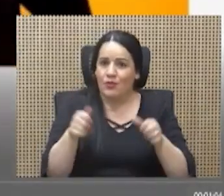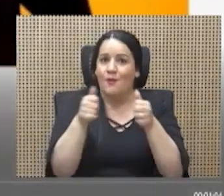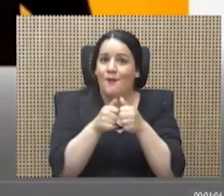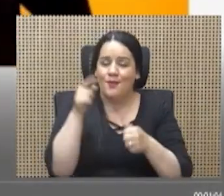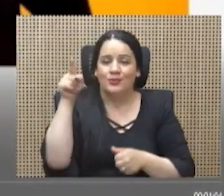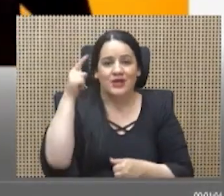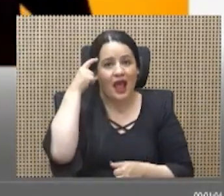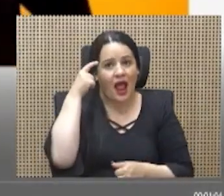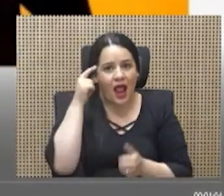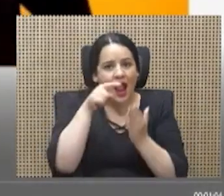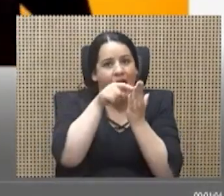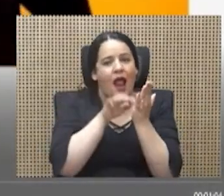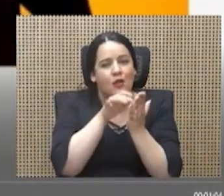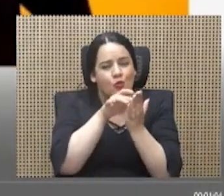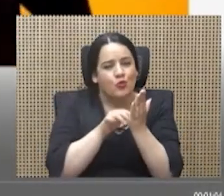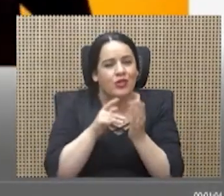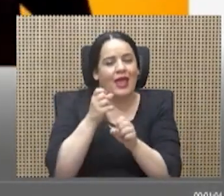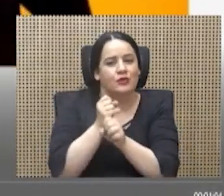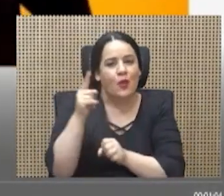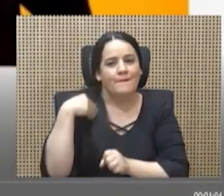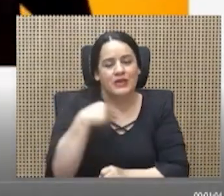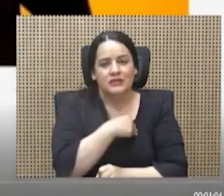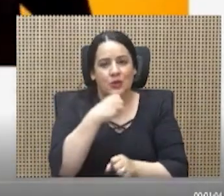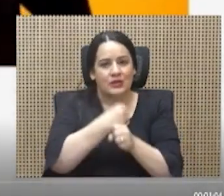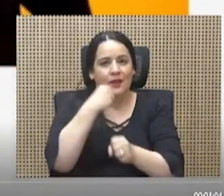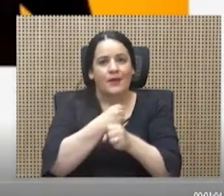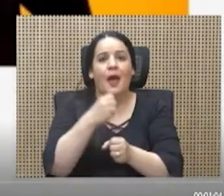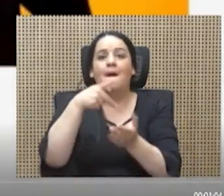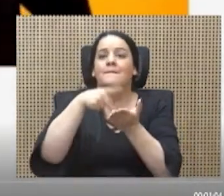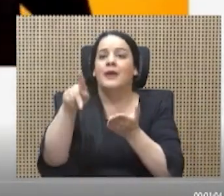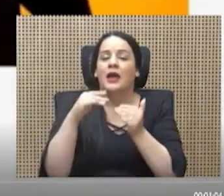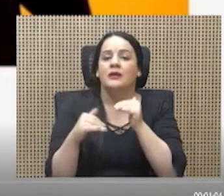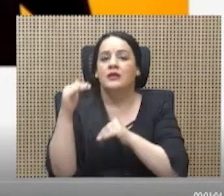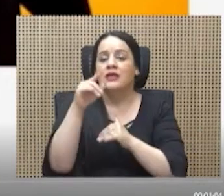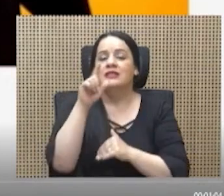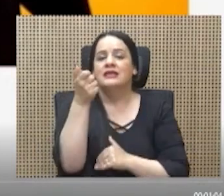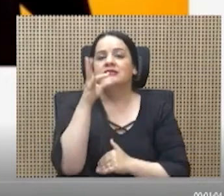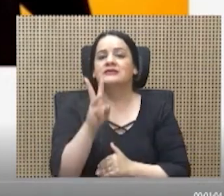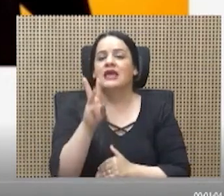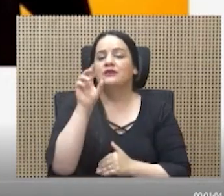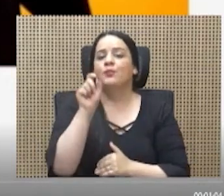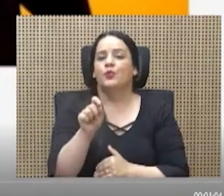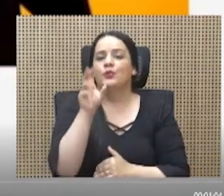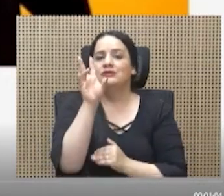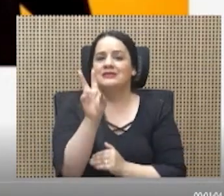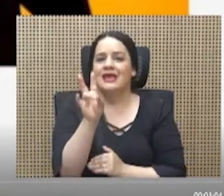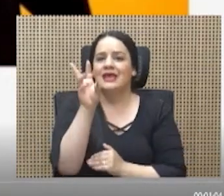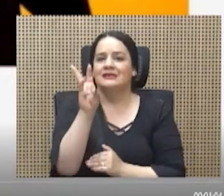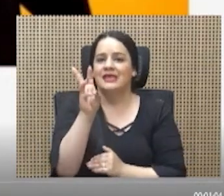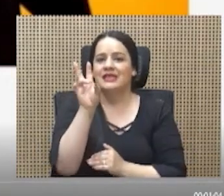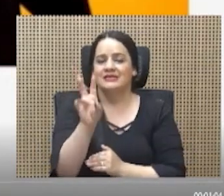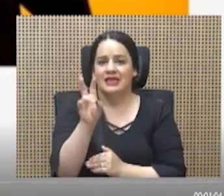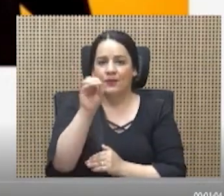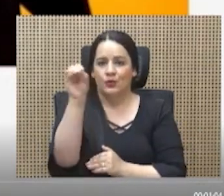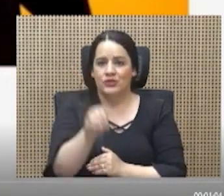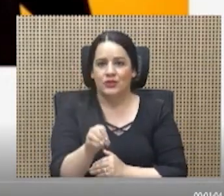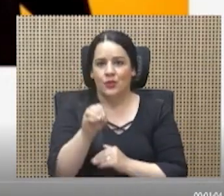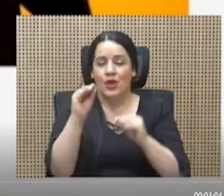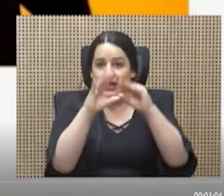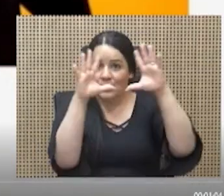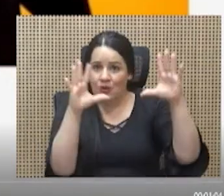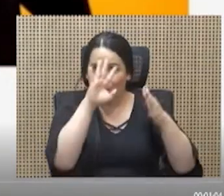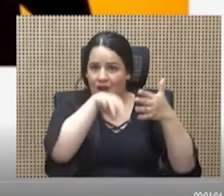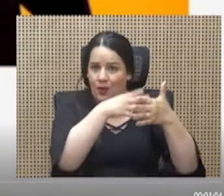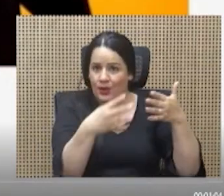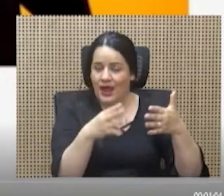que ha hecho el Ministerio de Trabajo, si se le paga un sobresueldo de 16.67% en la jornada diurna y de 25